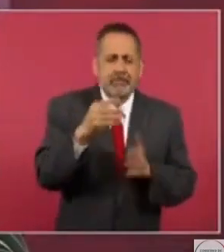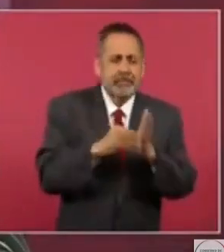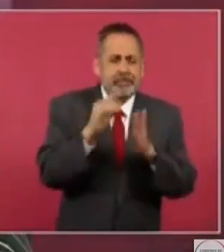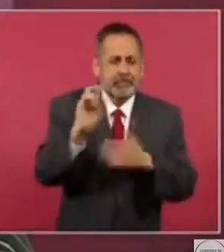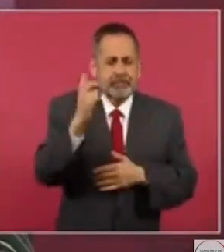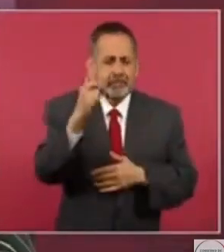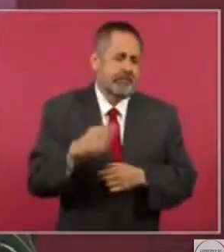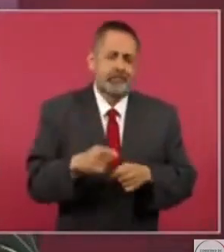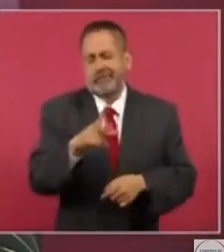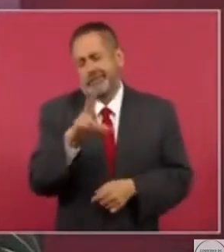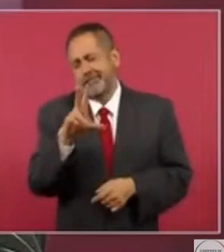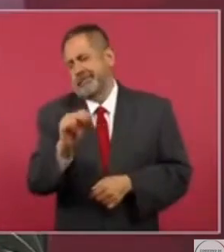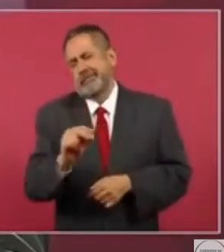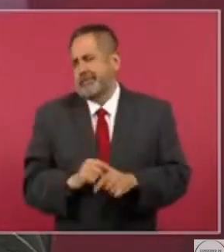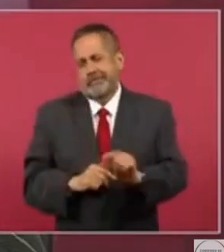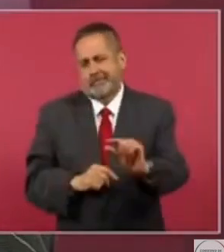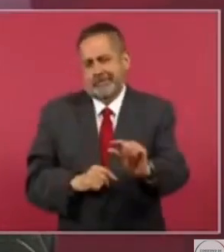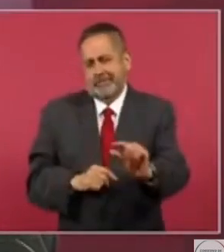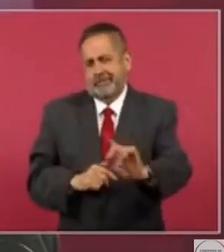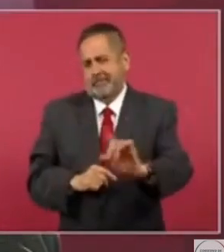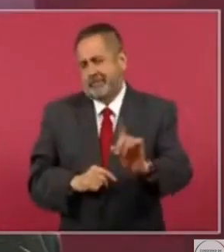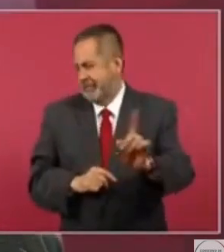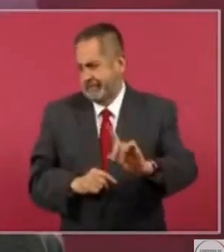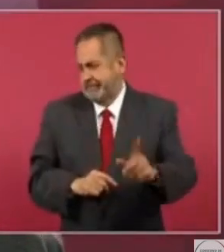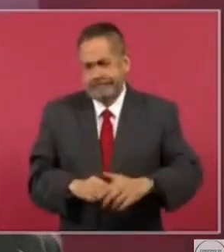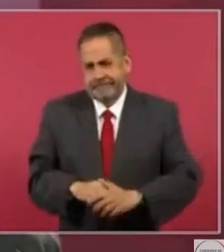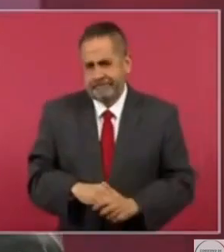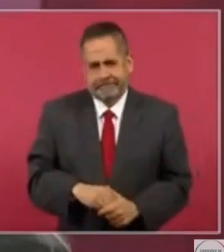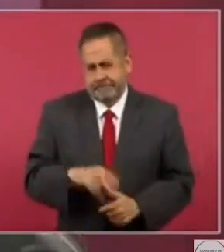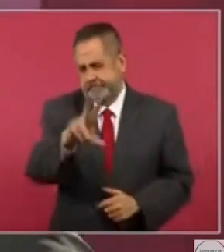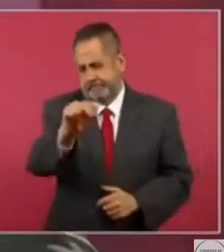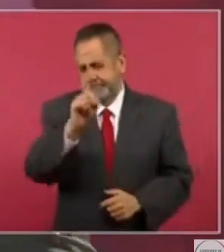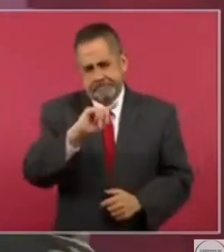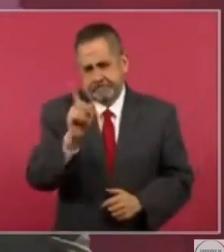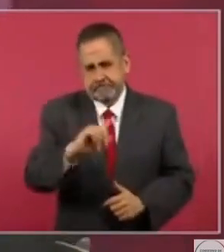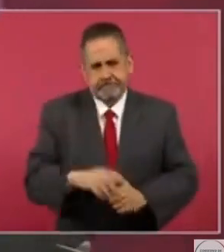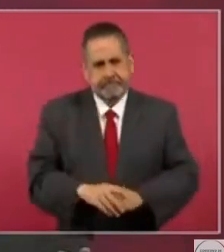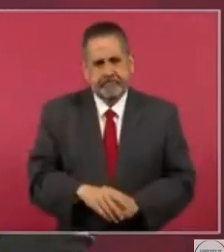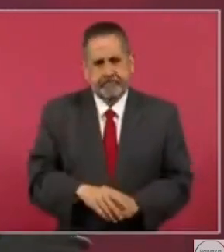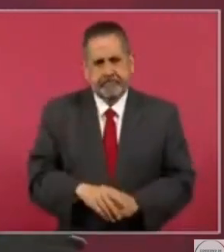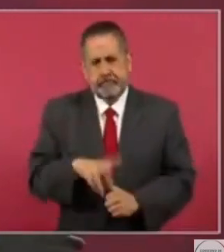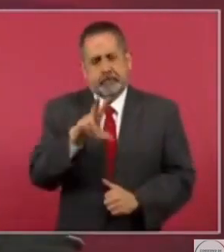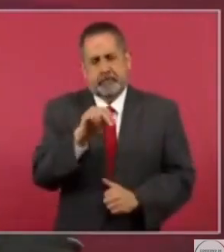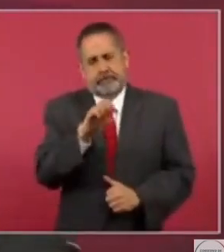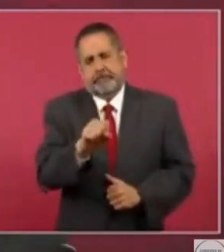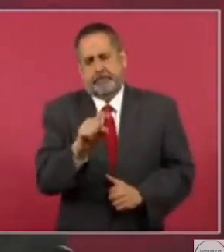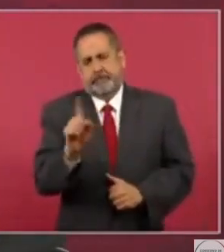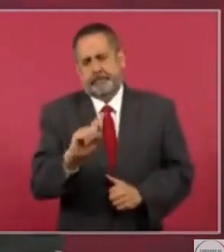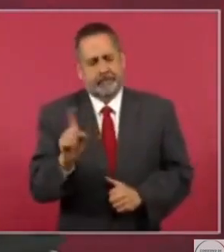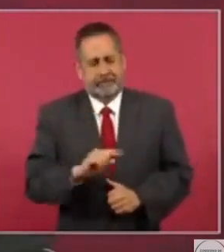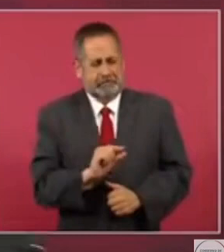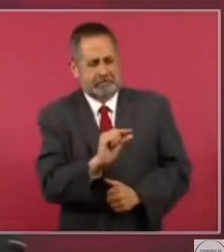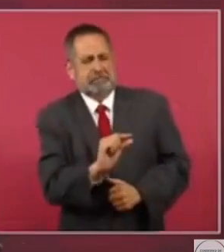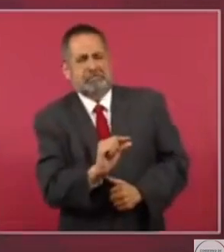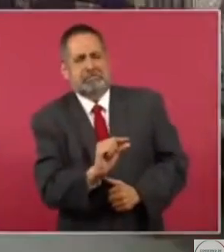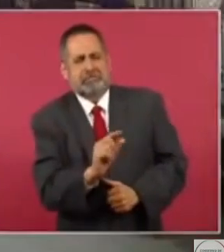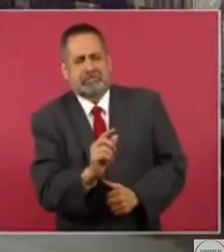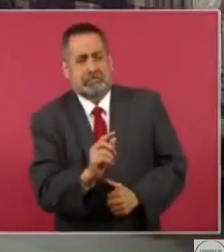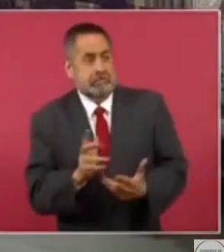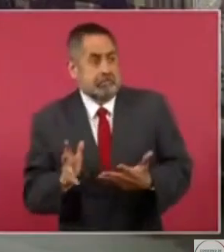dólares. No, no, no es. Pero